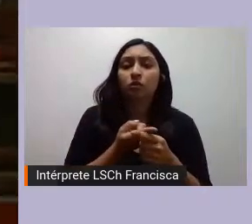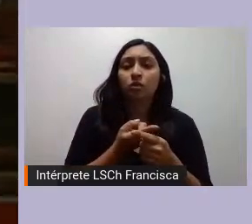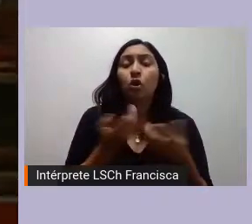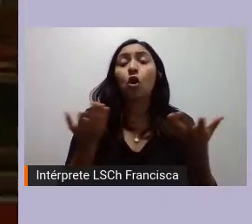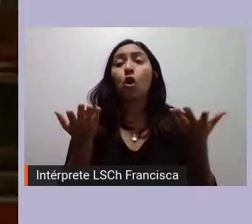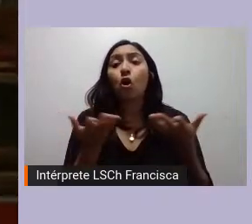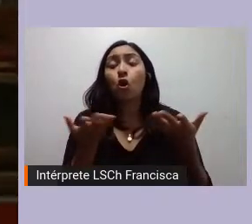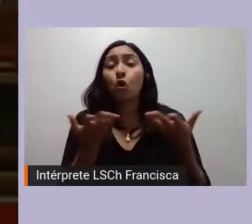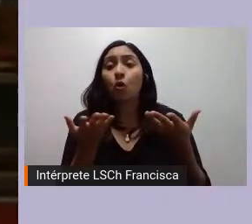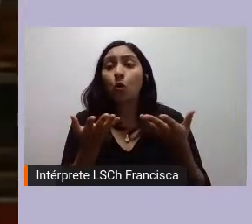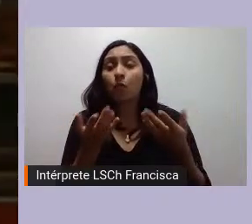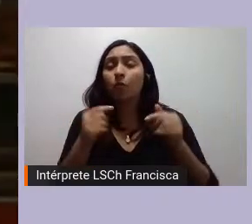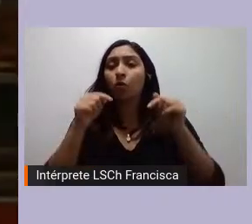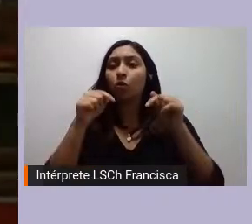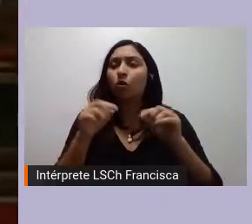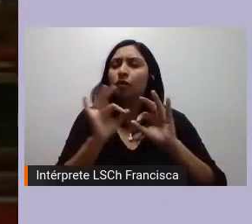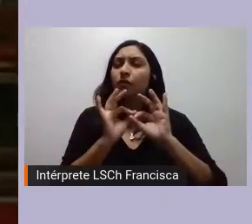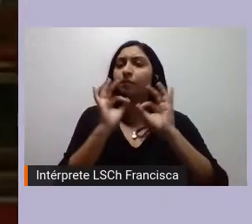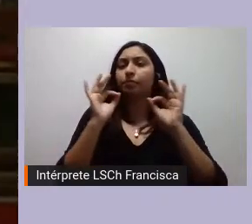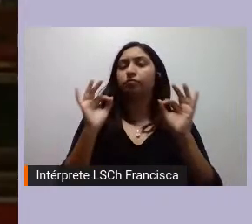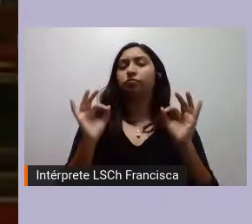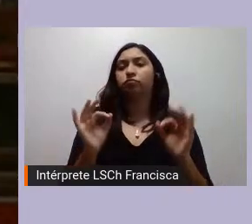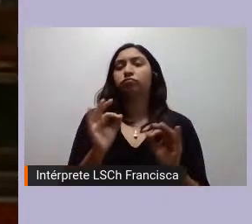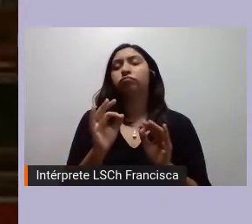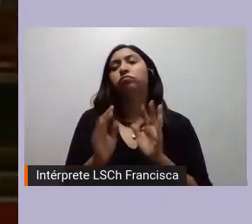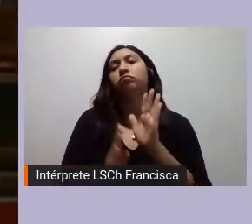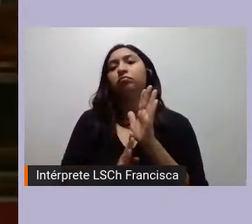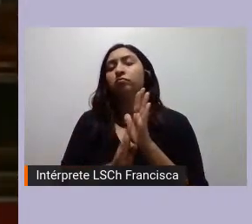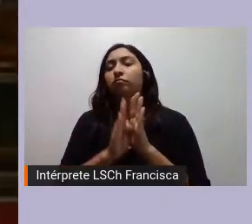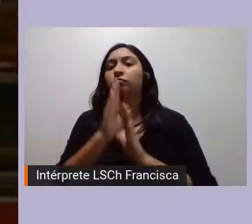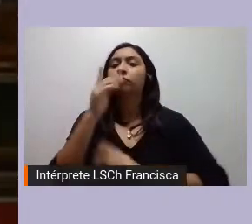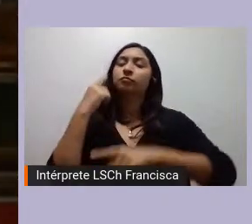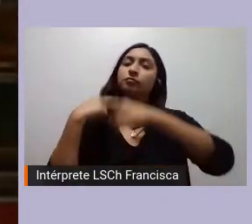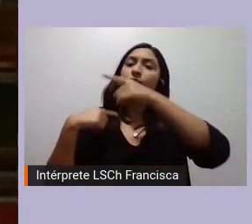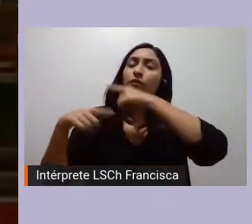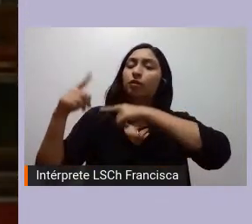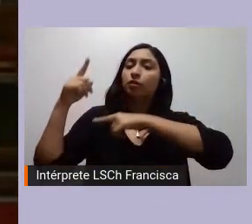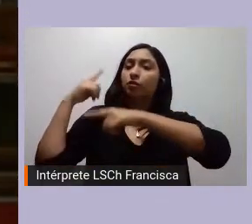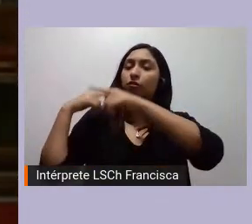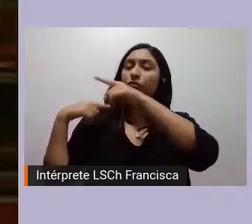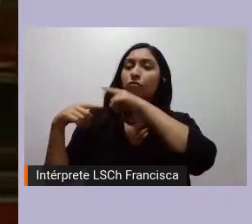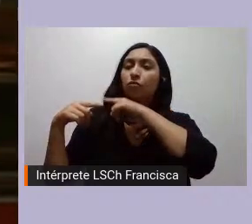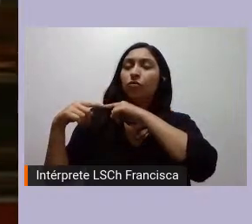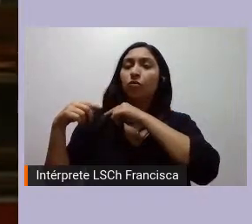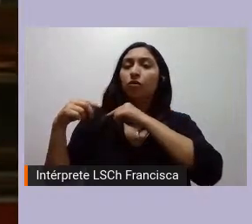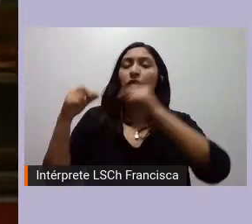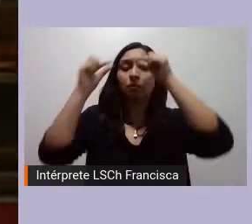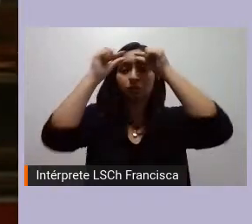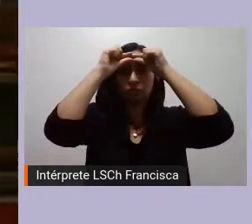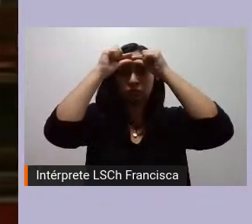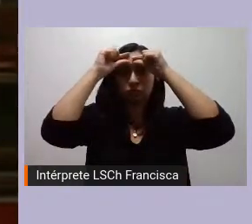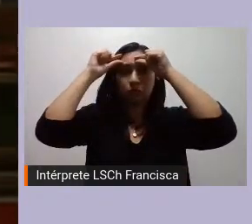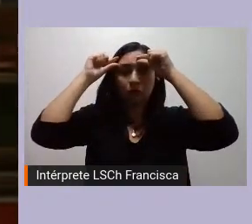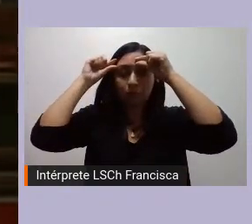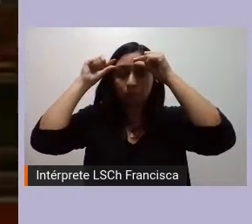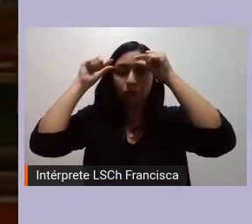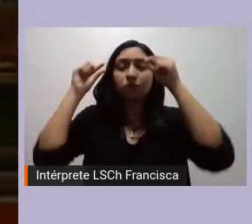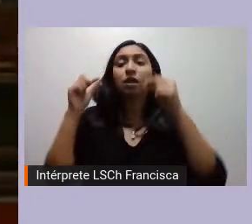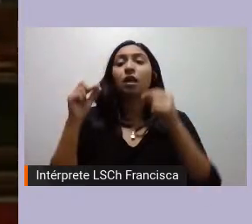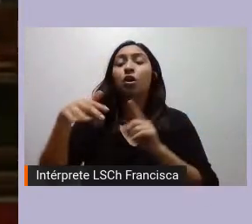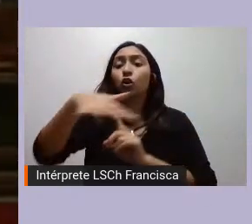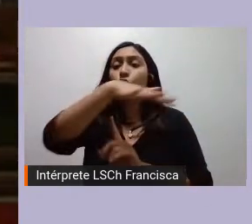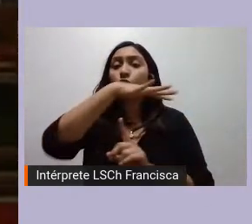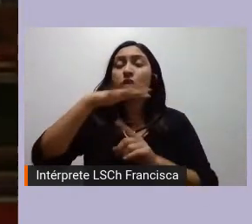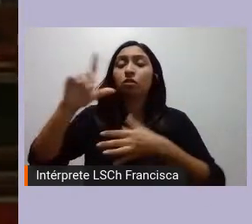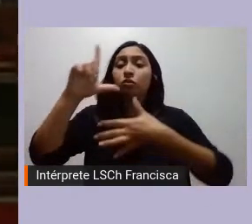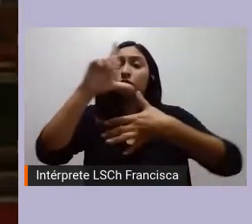especial donde vamos a desarrollar la historia del pueblo mapuche en específico, en un contexto latinoamericano, en el cual